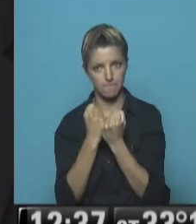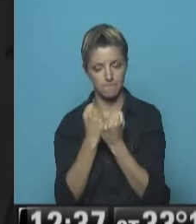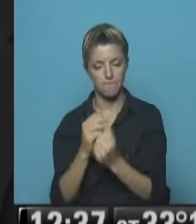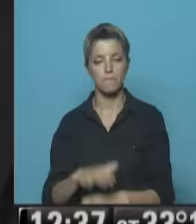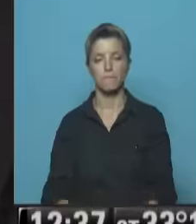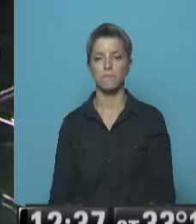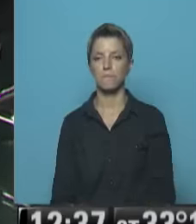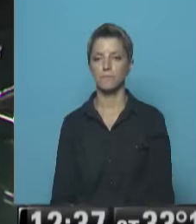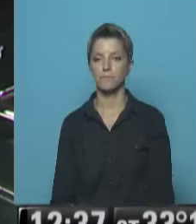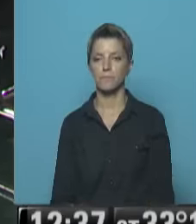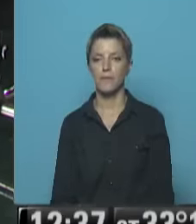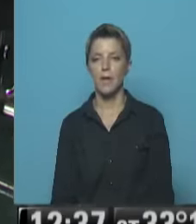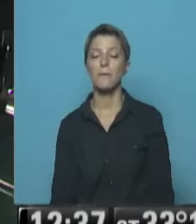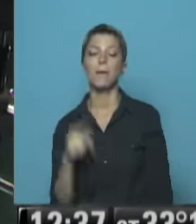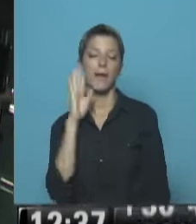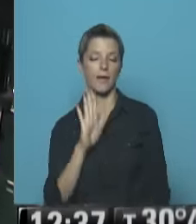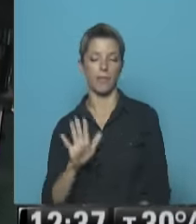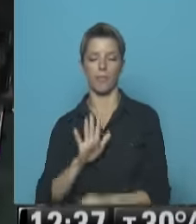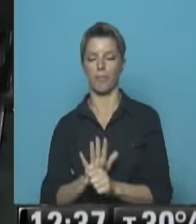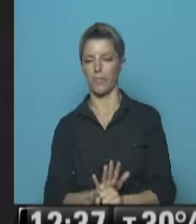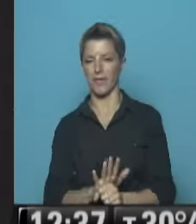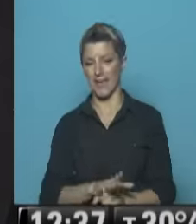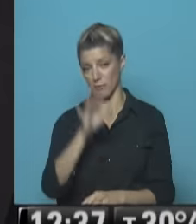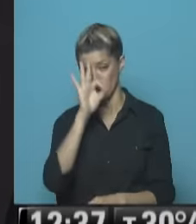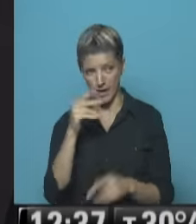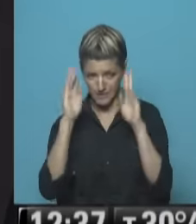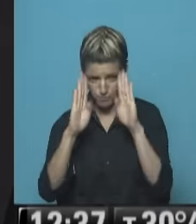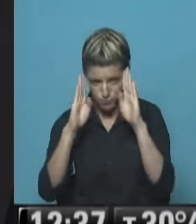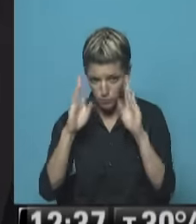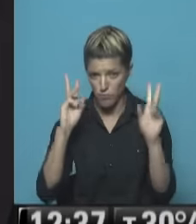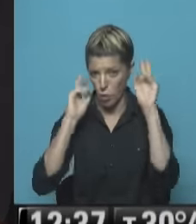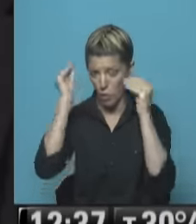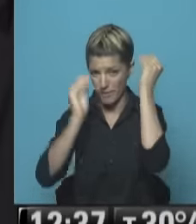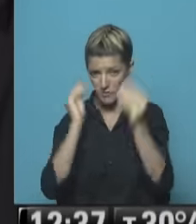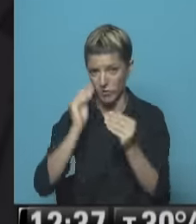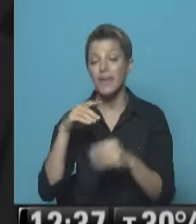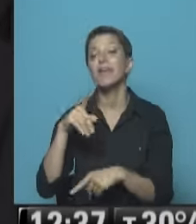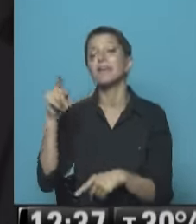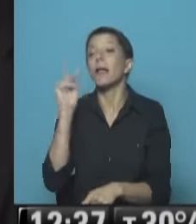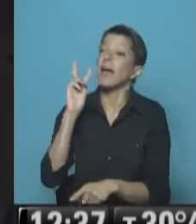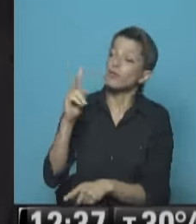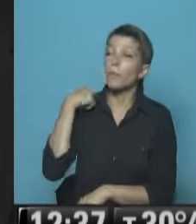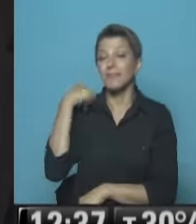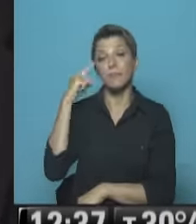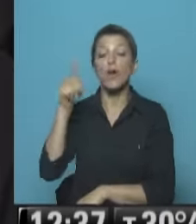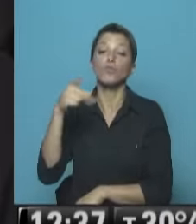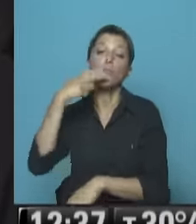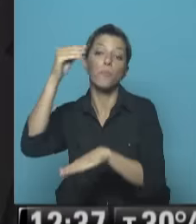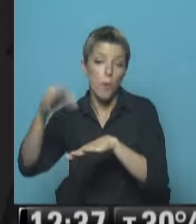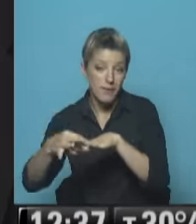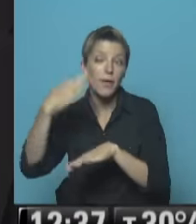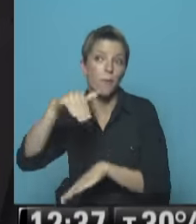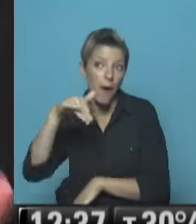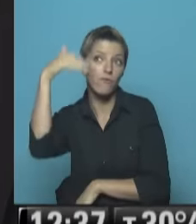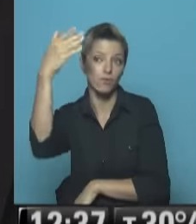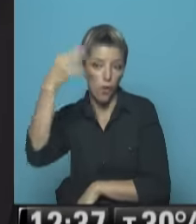de disimular lo que no se ha hecho, como siempre Y trate de hacer creíbles las promesas hacia futuro Vamos a repasar a través